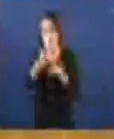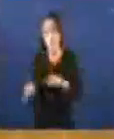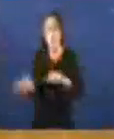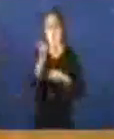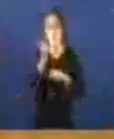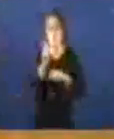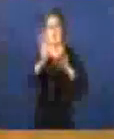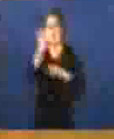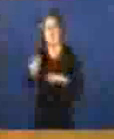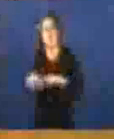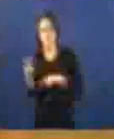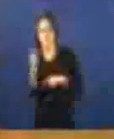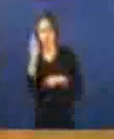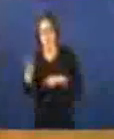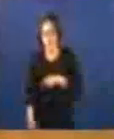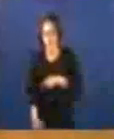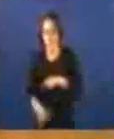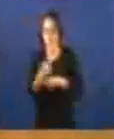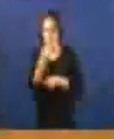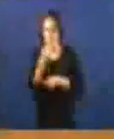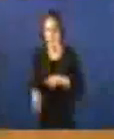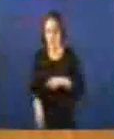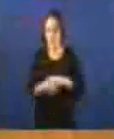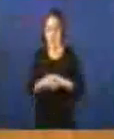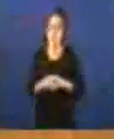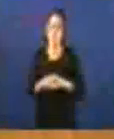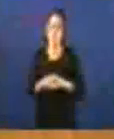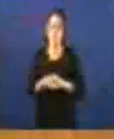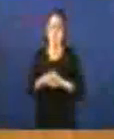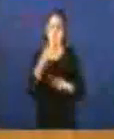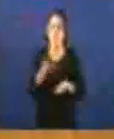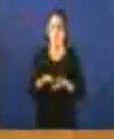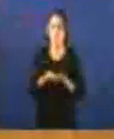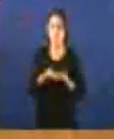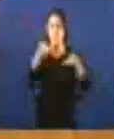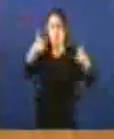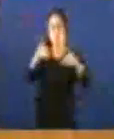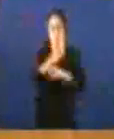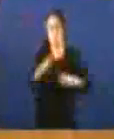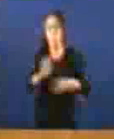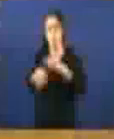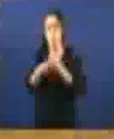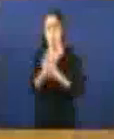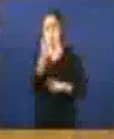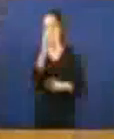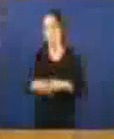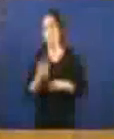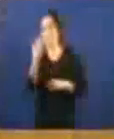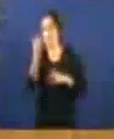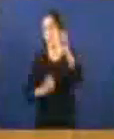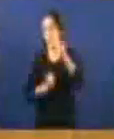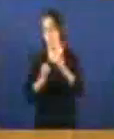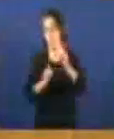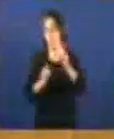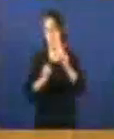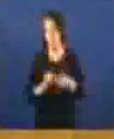tamén os financieros e estableciamos a a xuxerencia de que se aumentase hasta 1,5 por cento